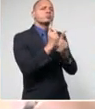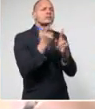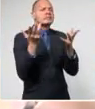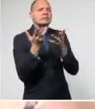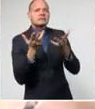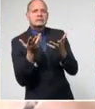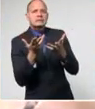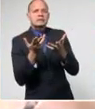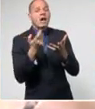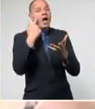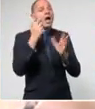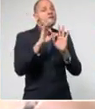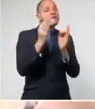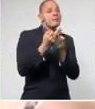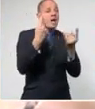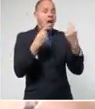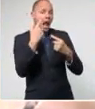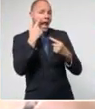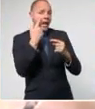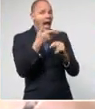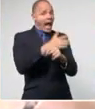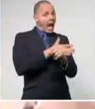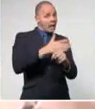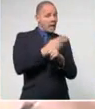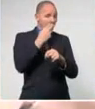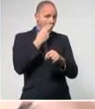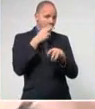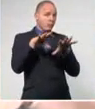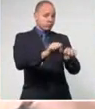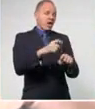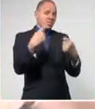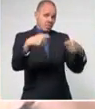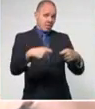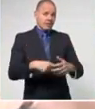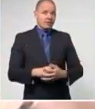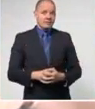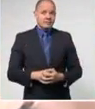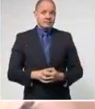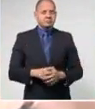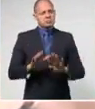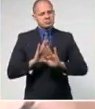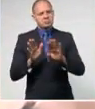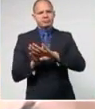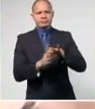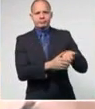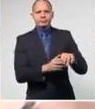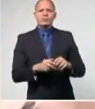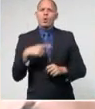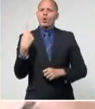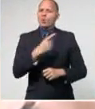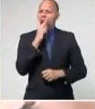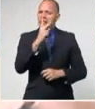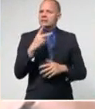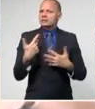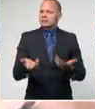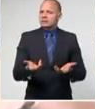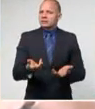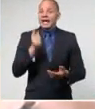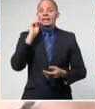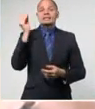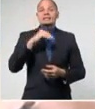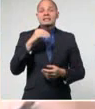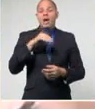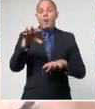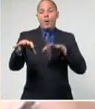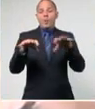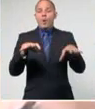ahora lo más apremiante que debemos continuar atendiendo. Estamos trabajando de manera integral en los controles de foco del